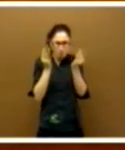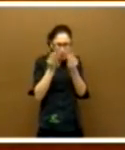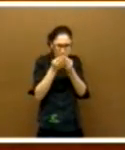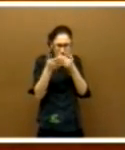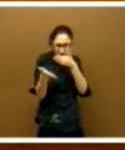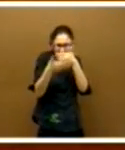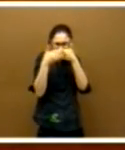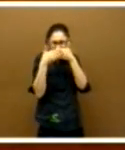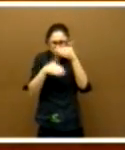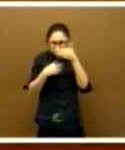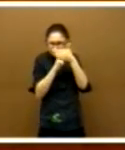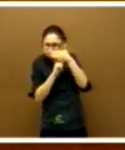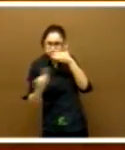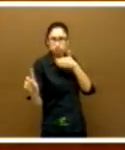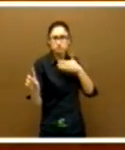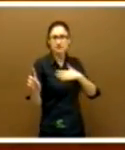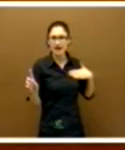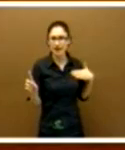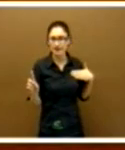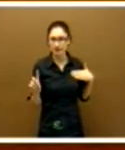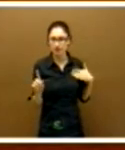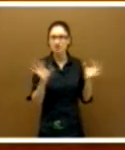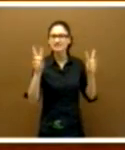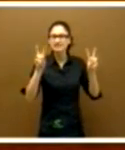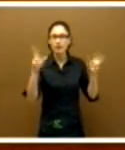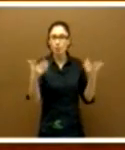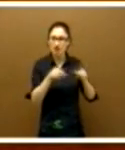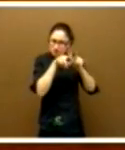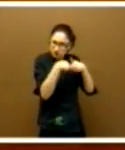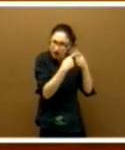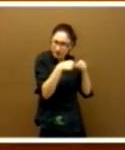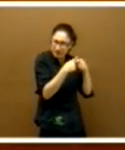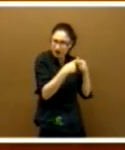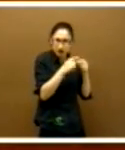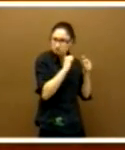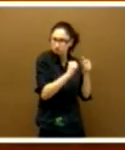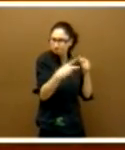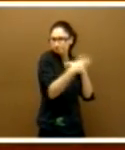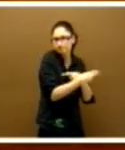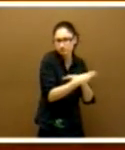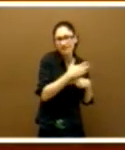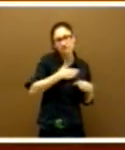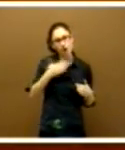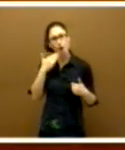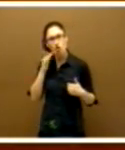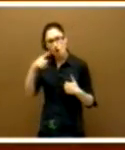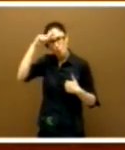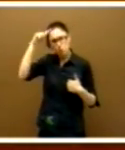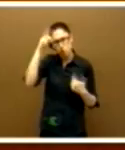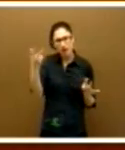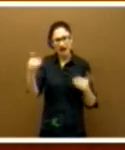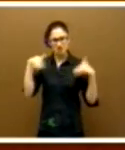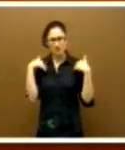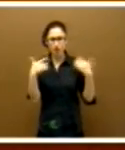salir de un mundo que algunas las tenían atrapadas de la familia. Y han decidido incorporarse al ocio, a la cultura, al